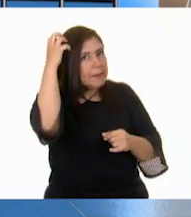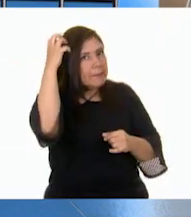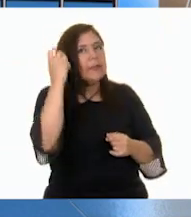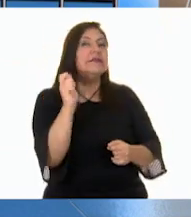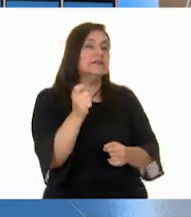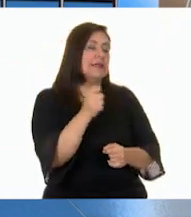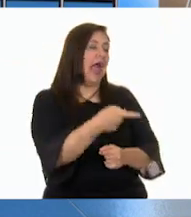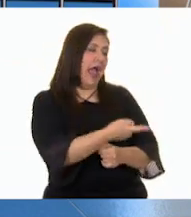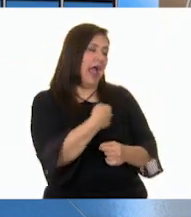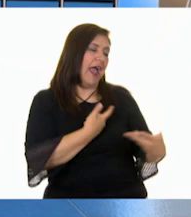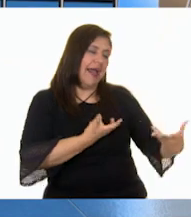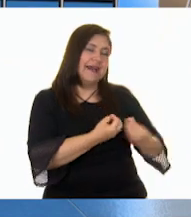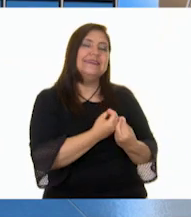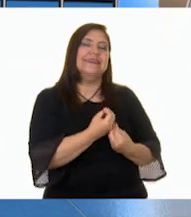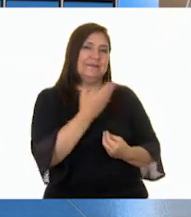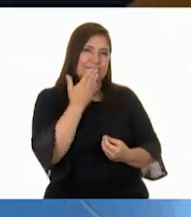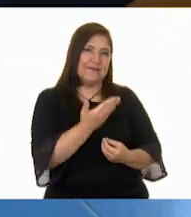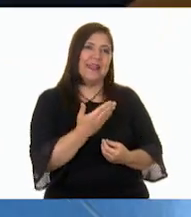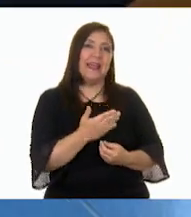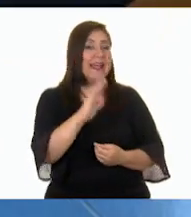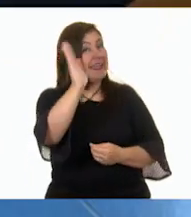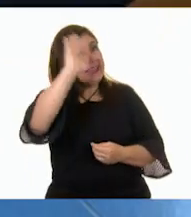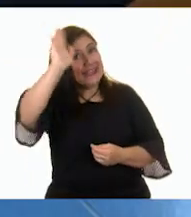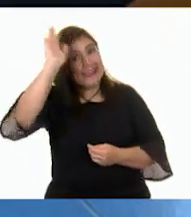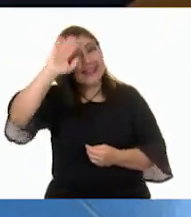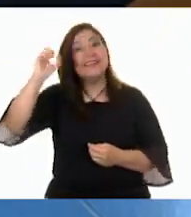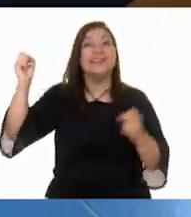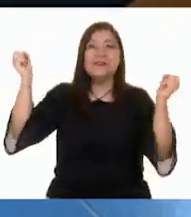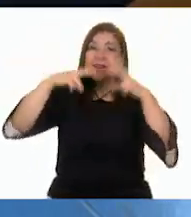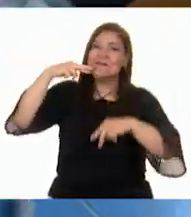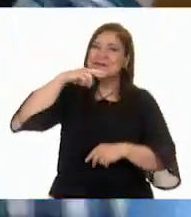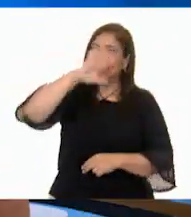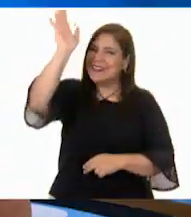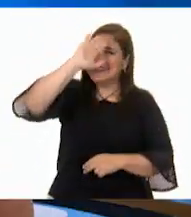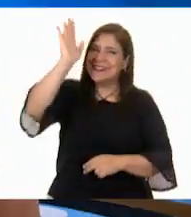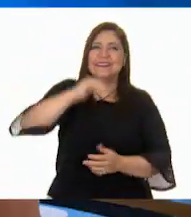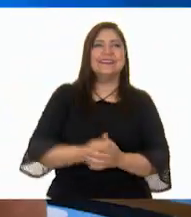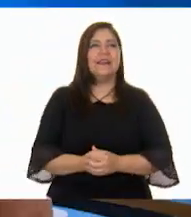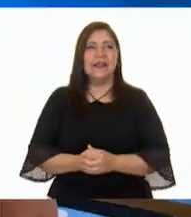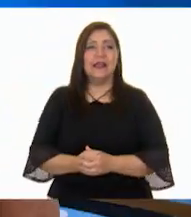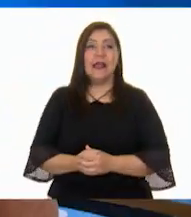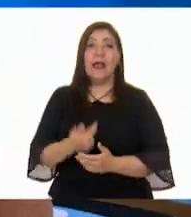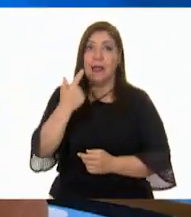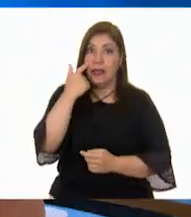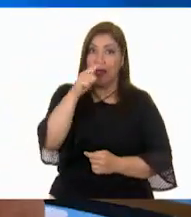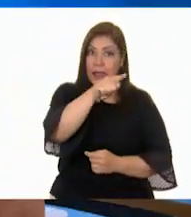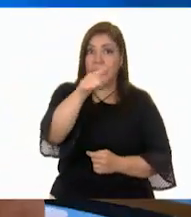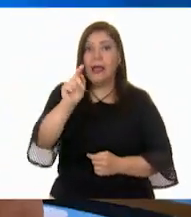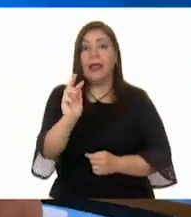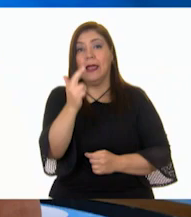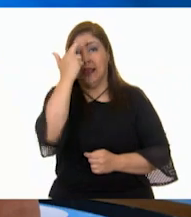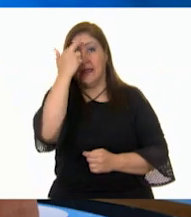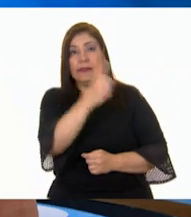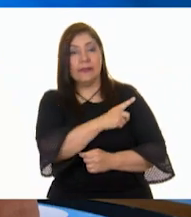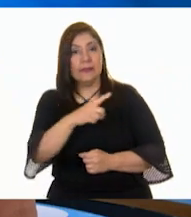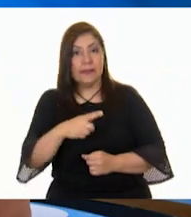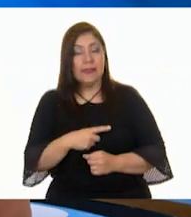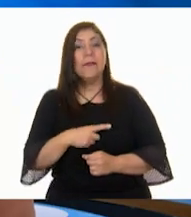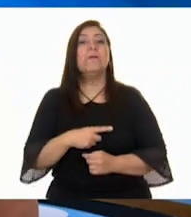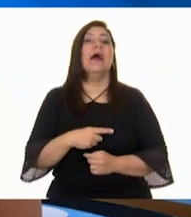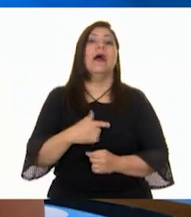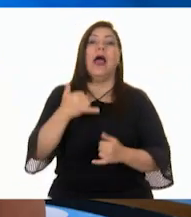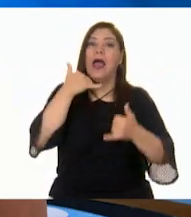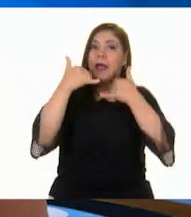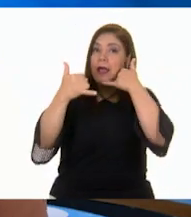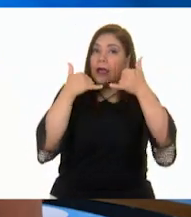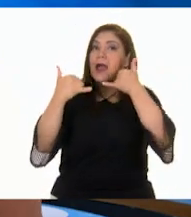Qué bueno que estuviste con nosotros. Hasta pronto. ¡Adiós! Adiós. Te recuerdo que nuestras líneas